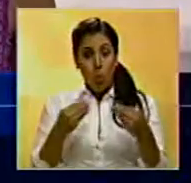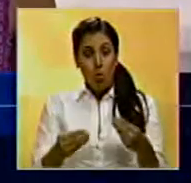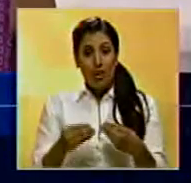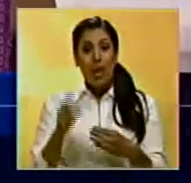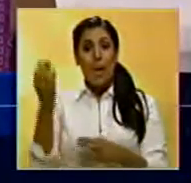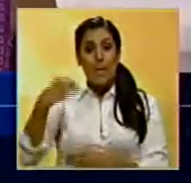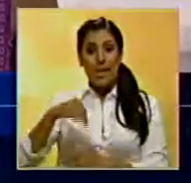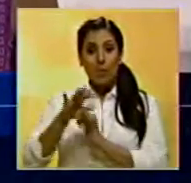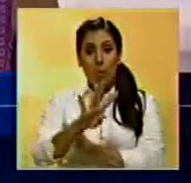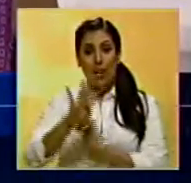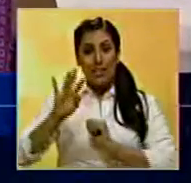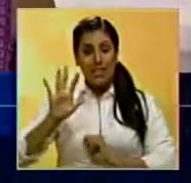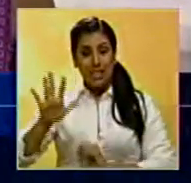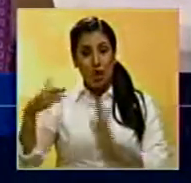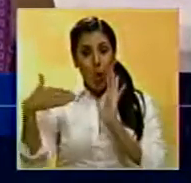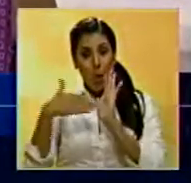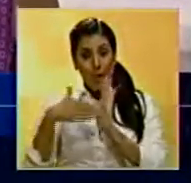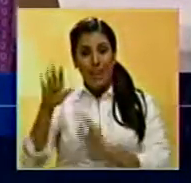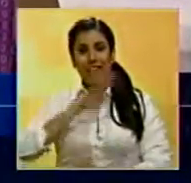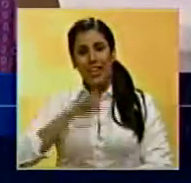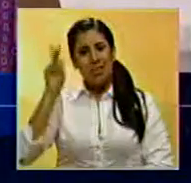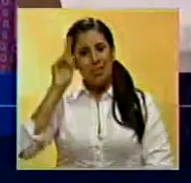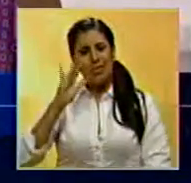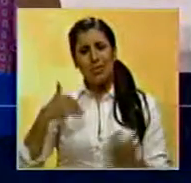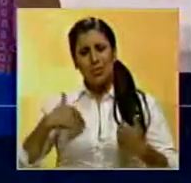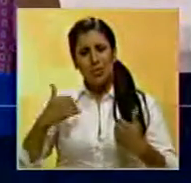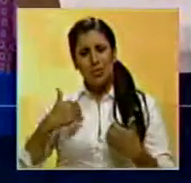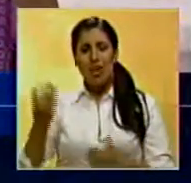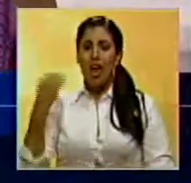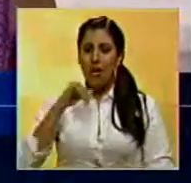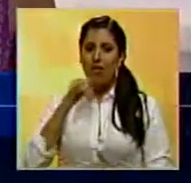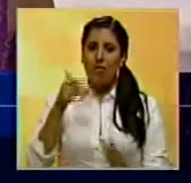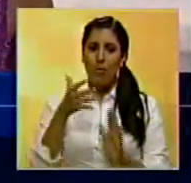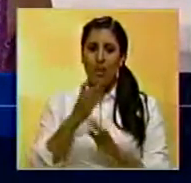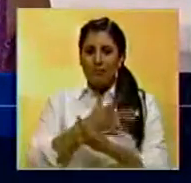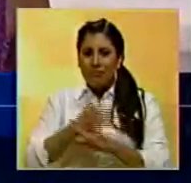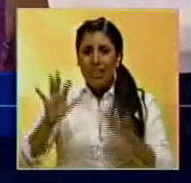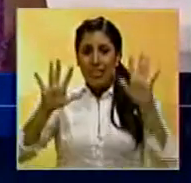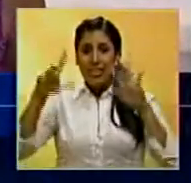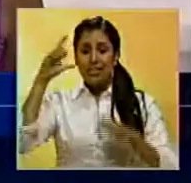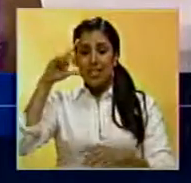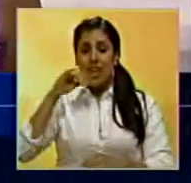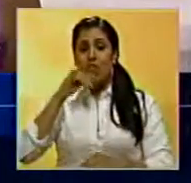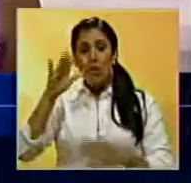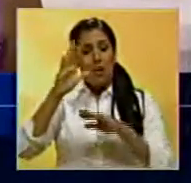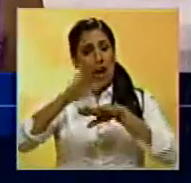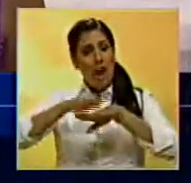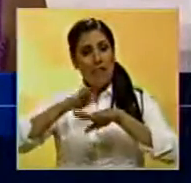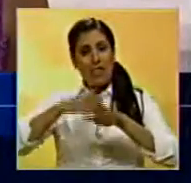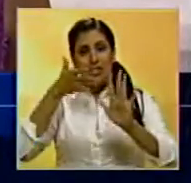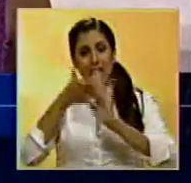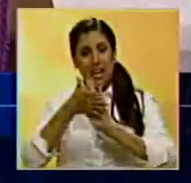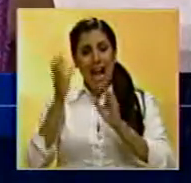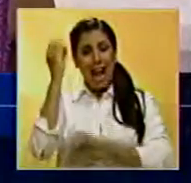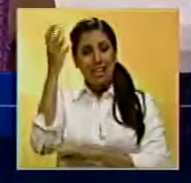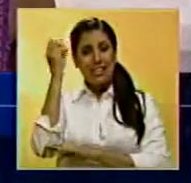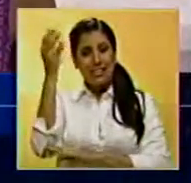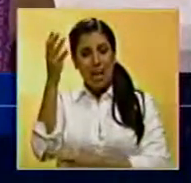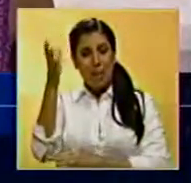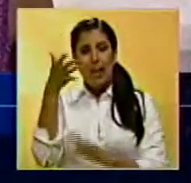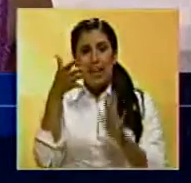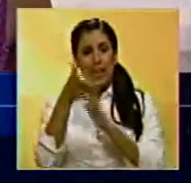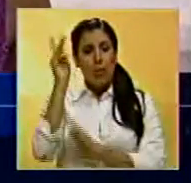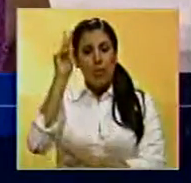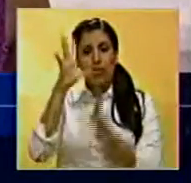y más de 45 mil profesores se han visto afectados. Manifestaron que en un lapso de 10 días se estarán convocando a una asamblea general de